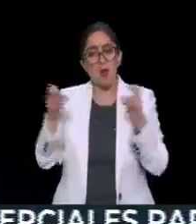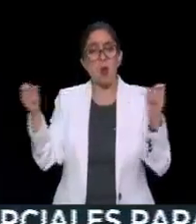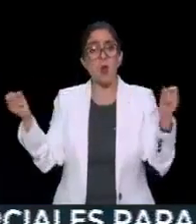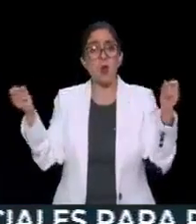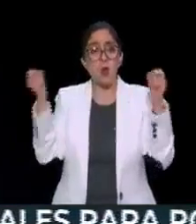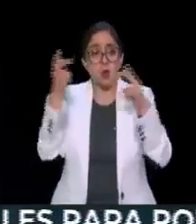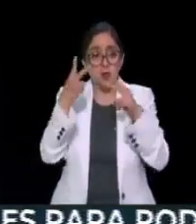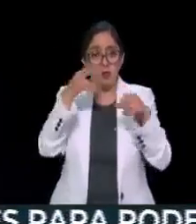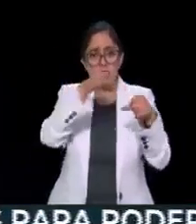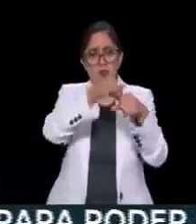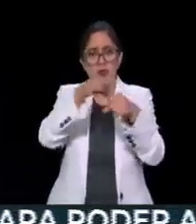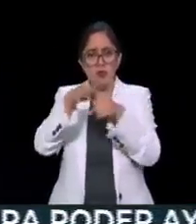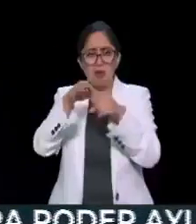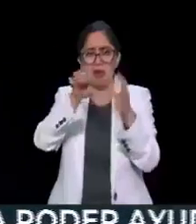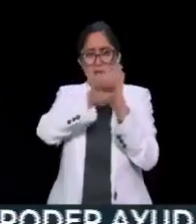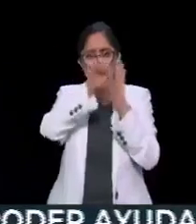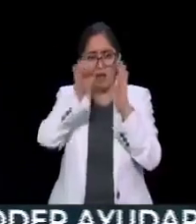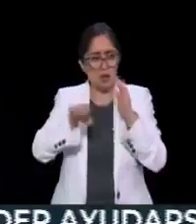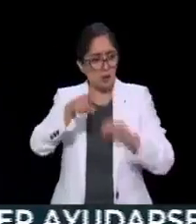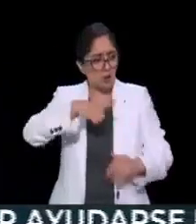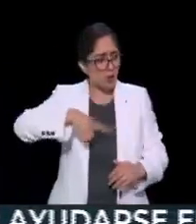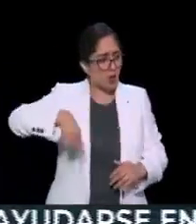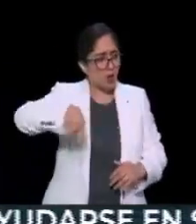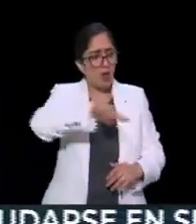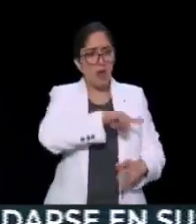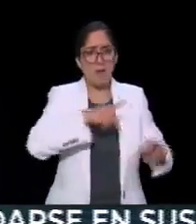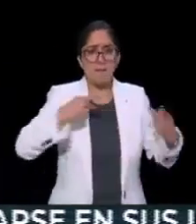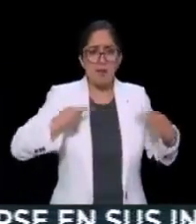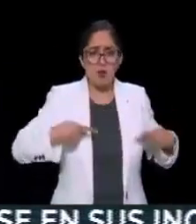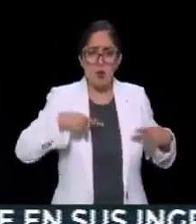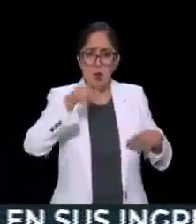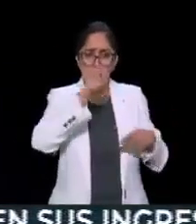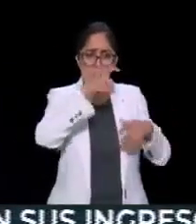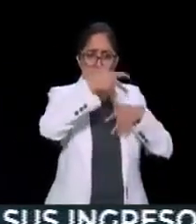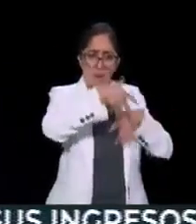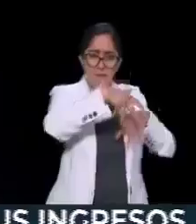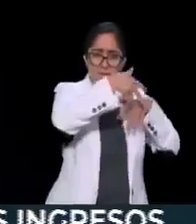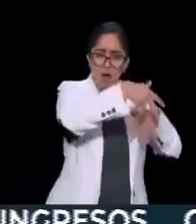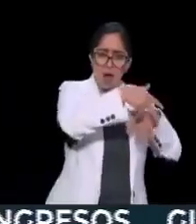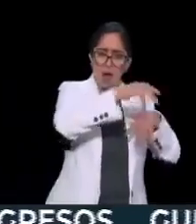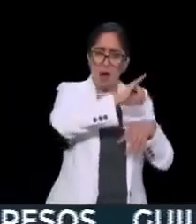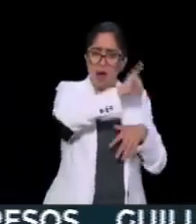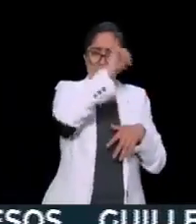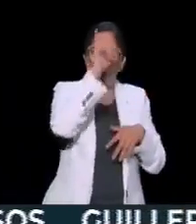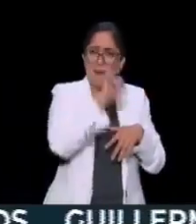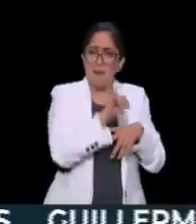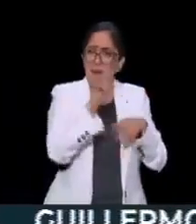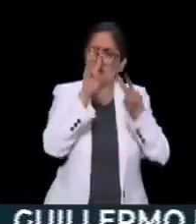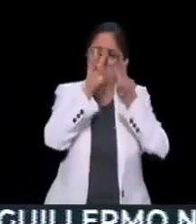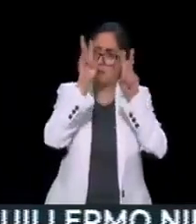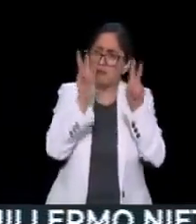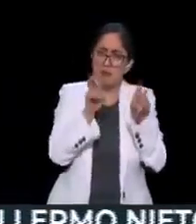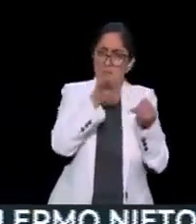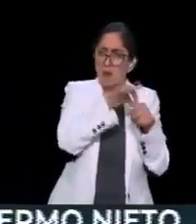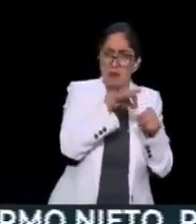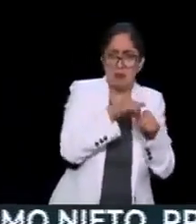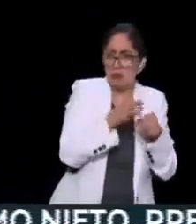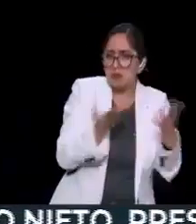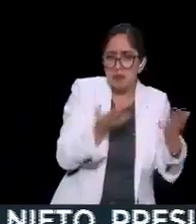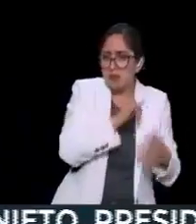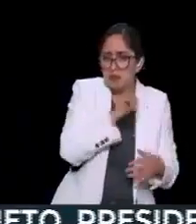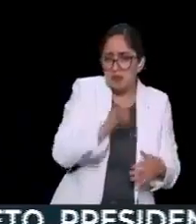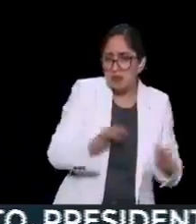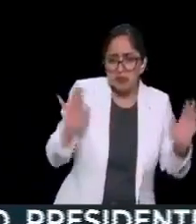ninguno de los grupos convocantes a la marcha había planteado algo así, es decir... No había planteado un tema electoral, había planteado